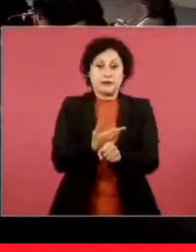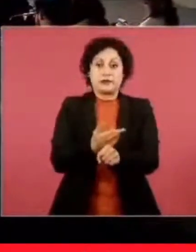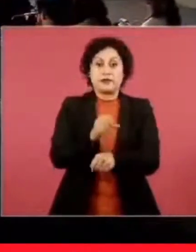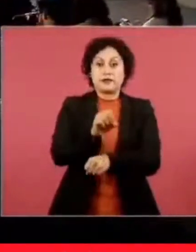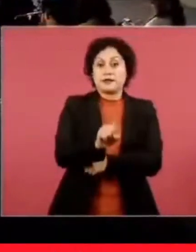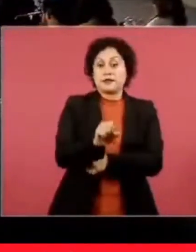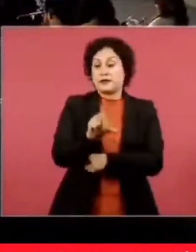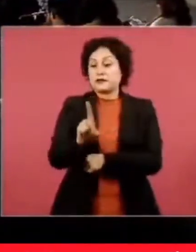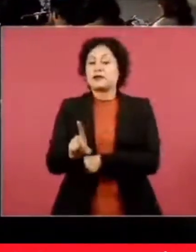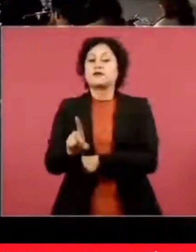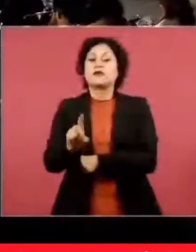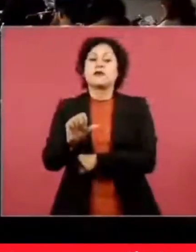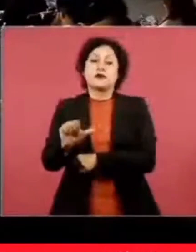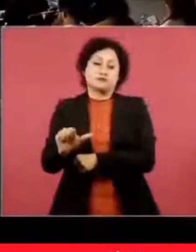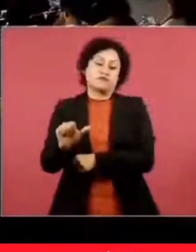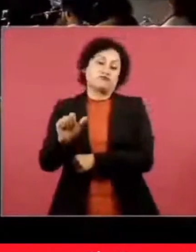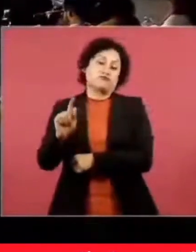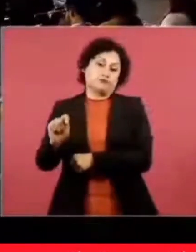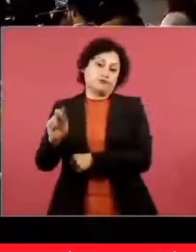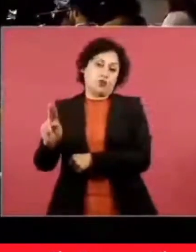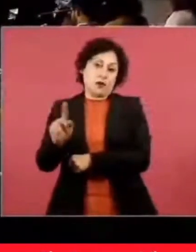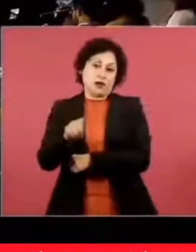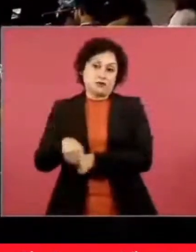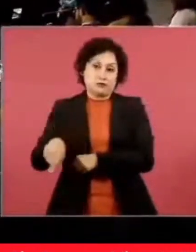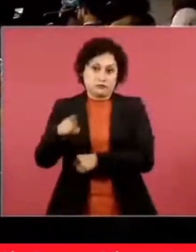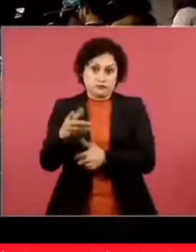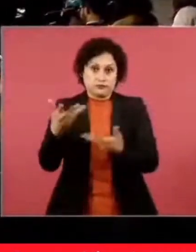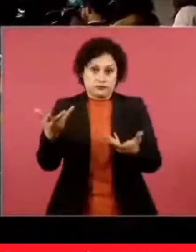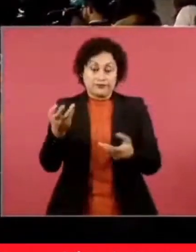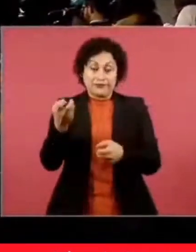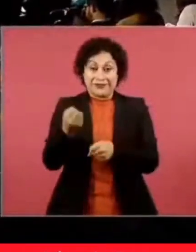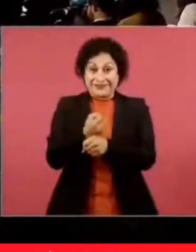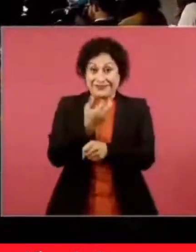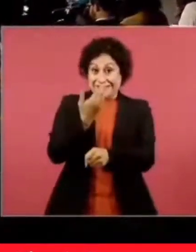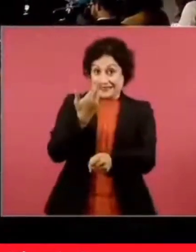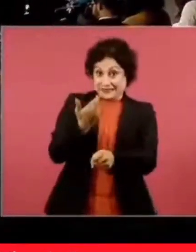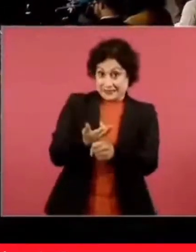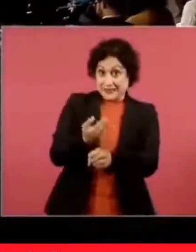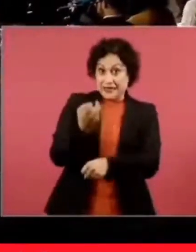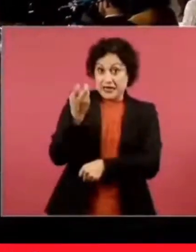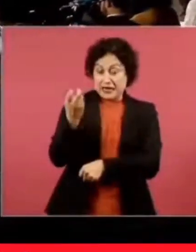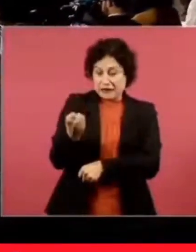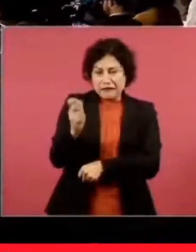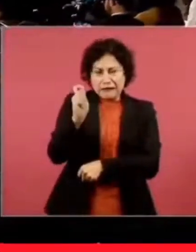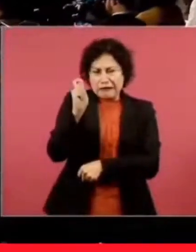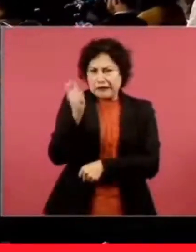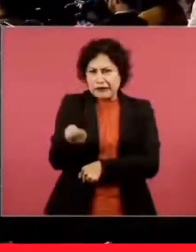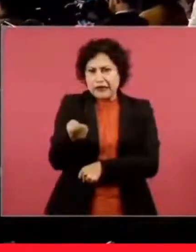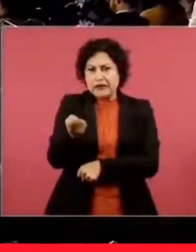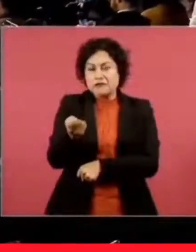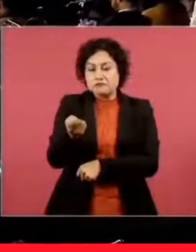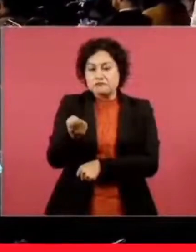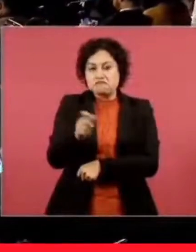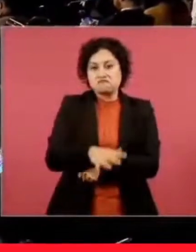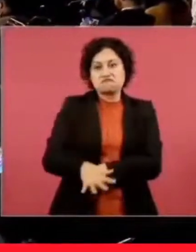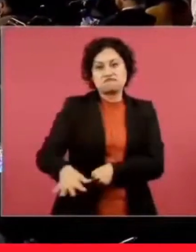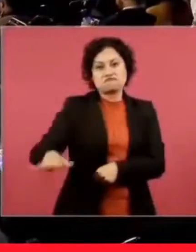y de él depende, esta secretaría es la cabeza de todo el sector,